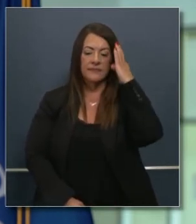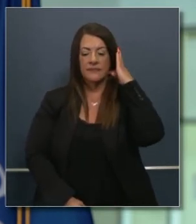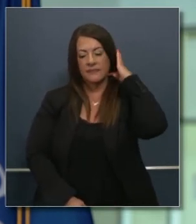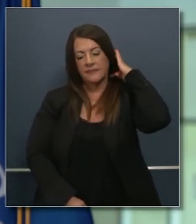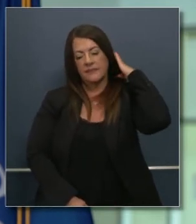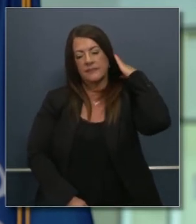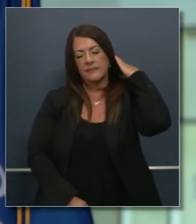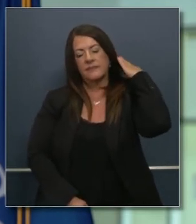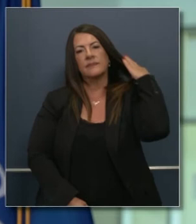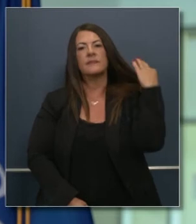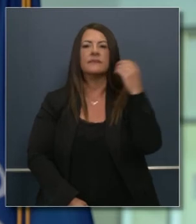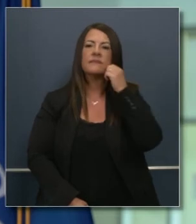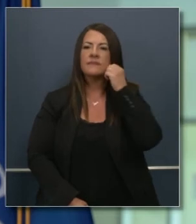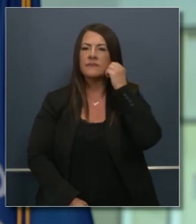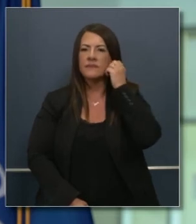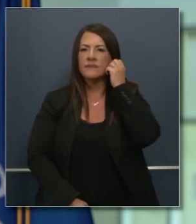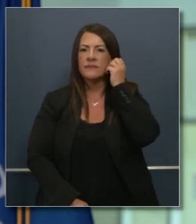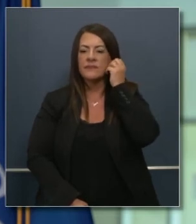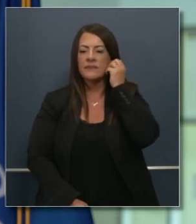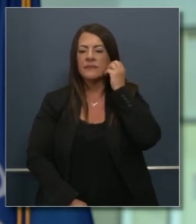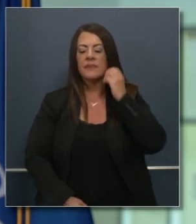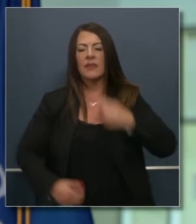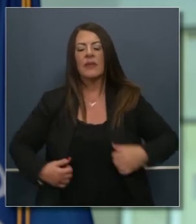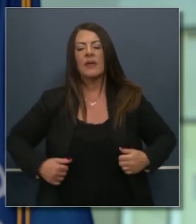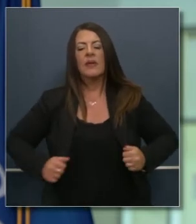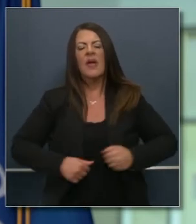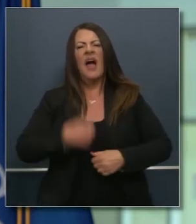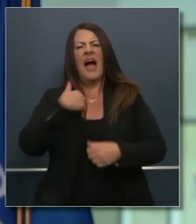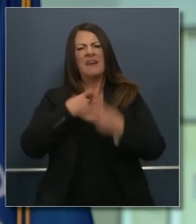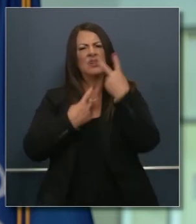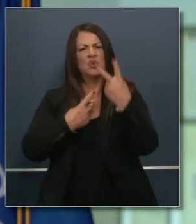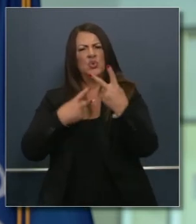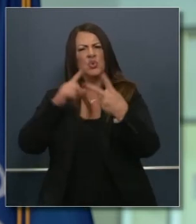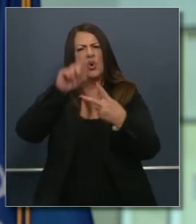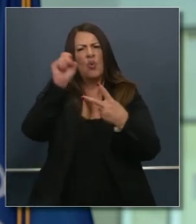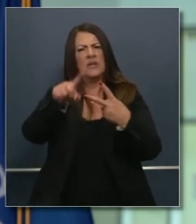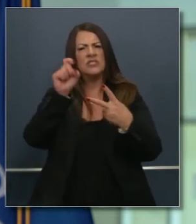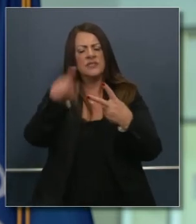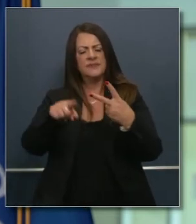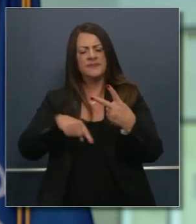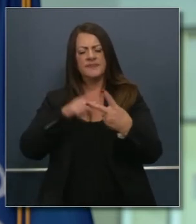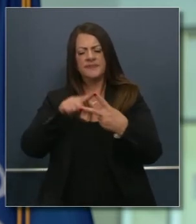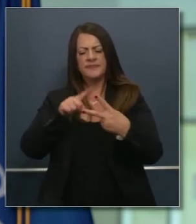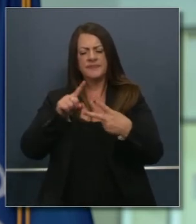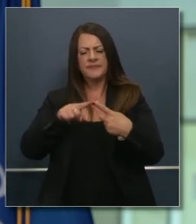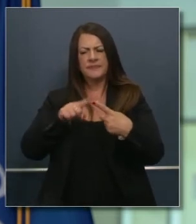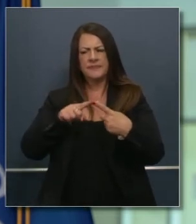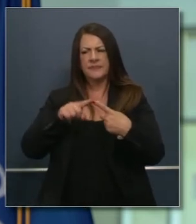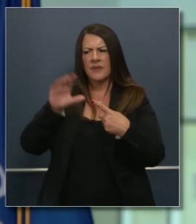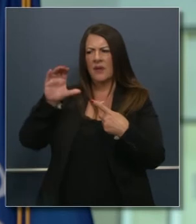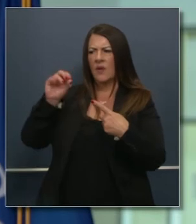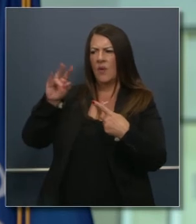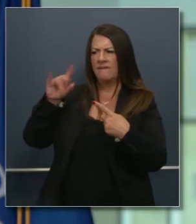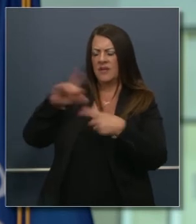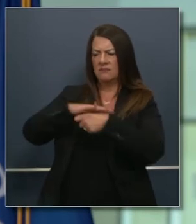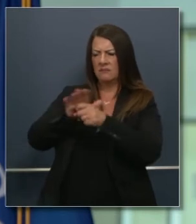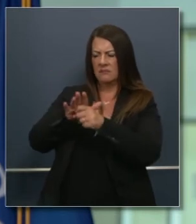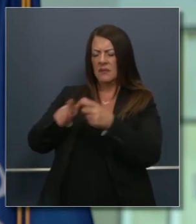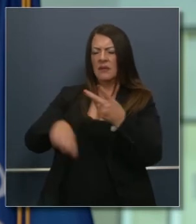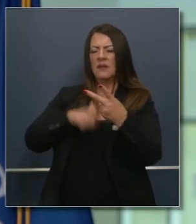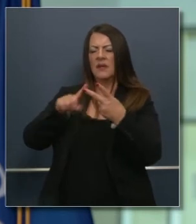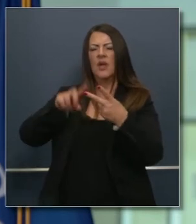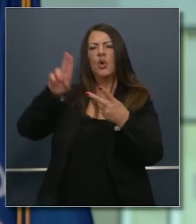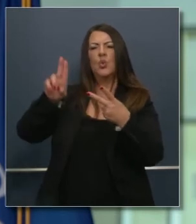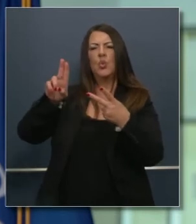muchísimas gracias tengo un par de preguntas uno tiene que ver con COVID y la otra con los problemas con United